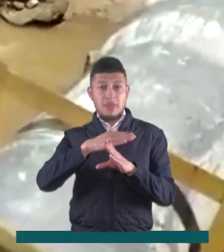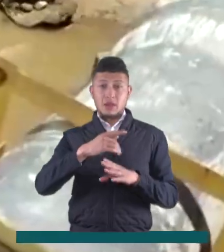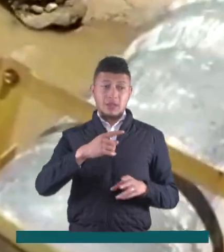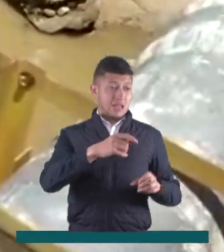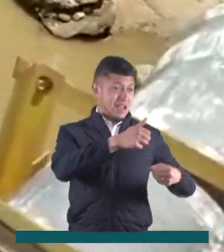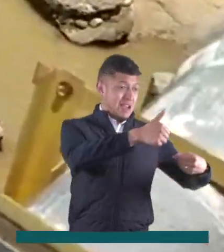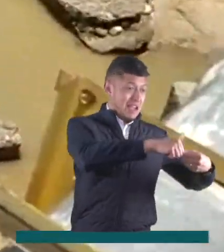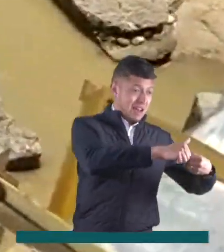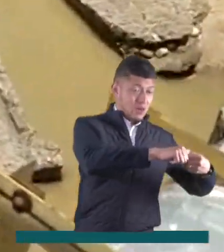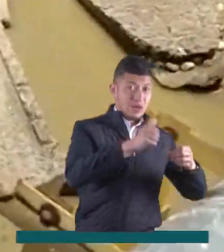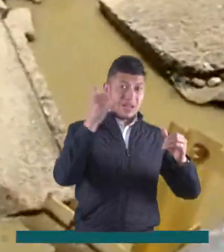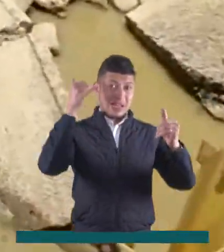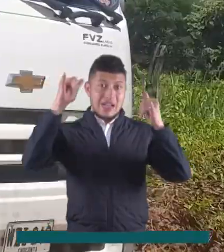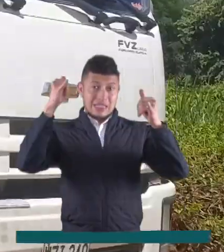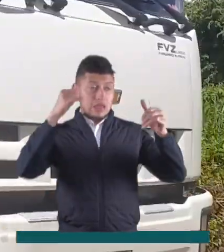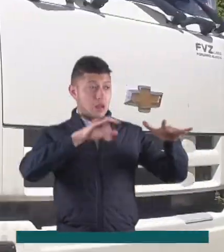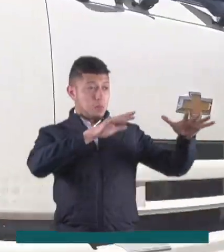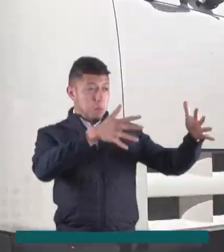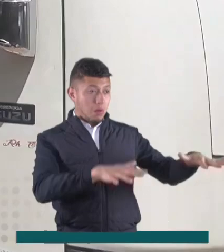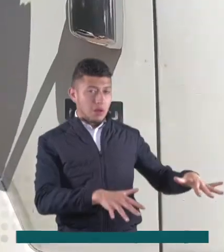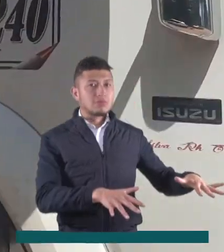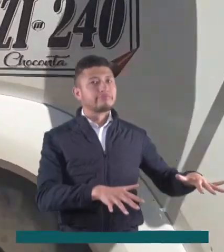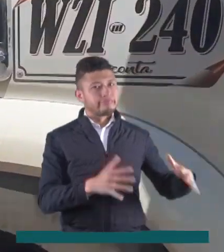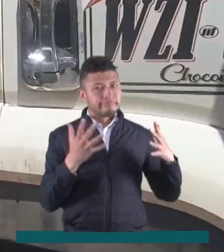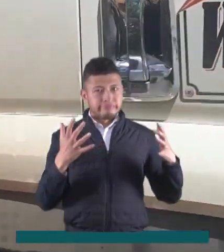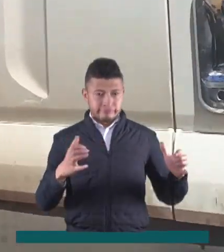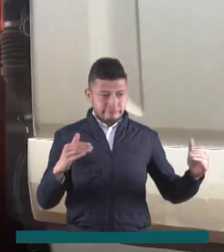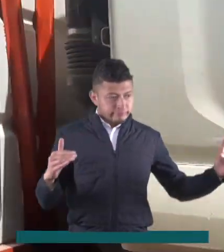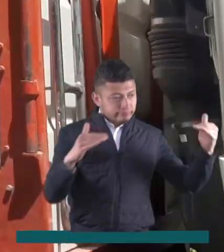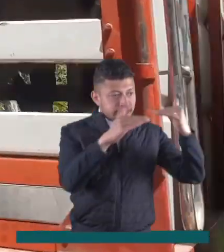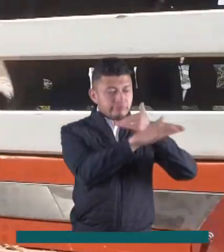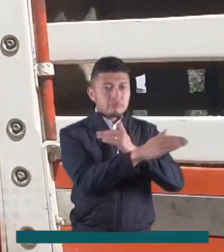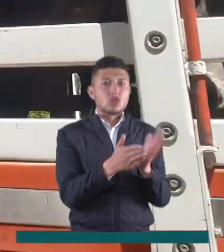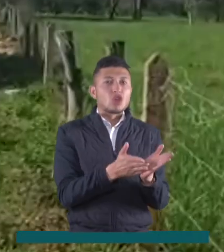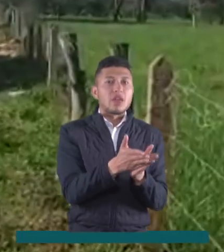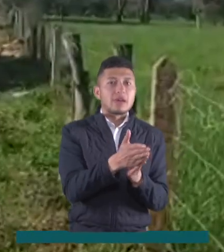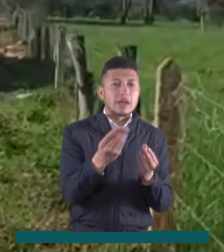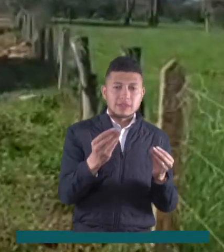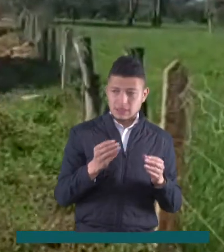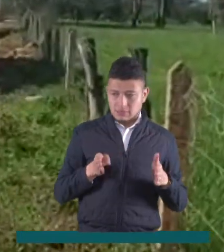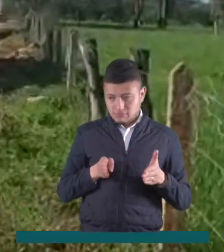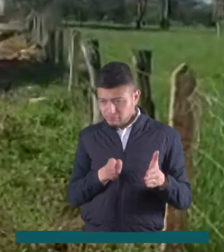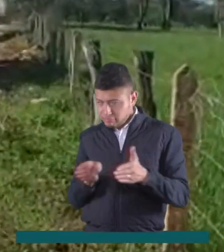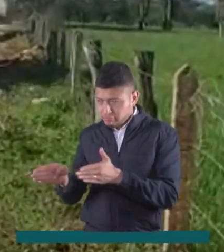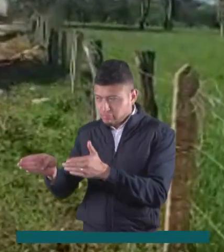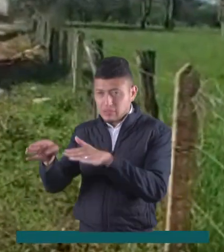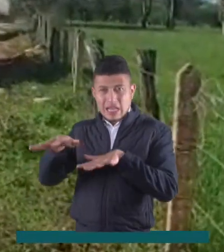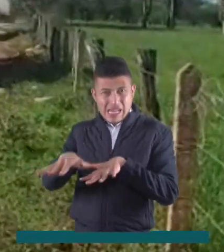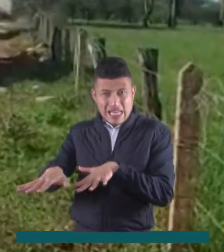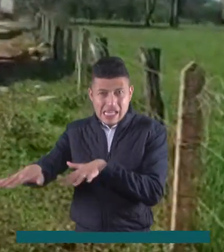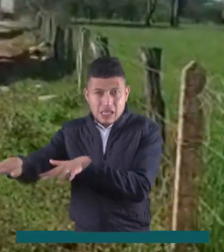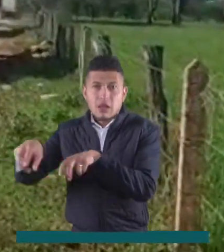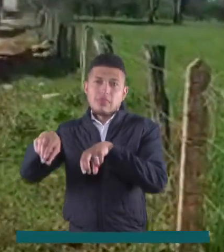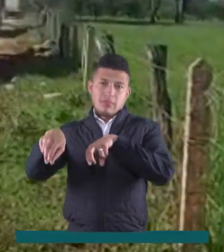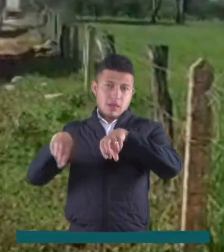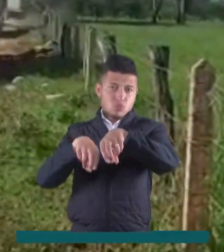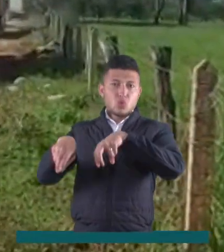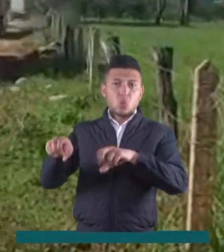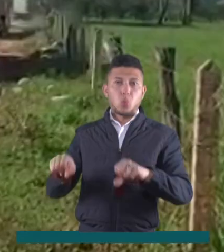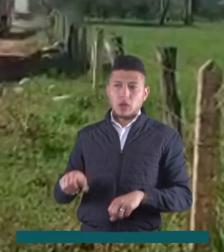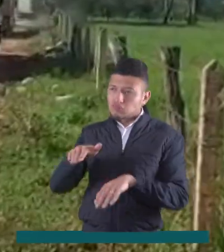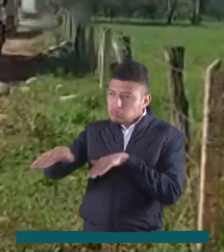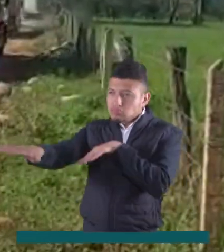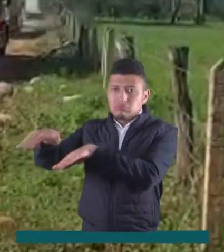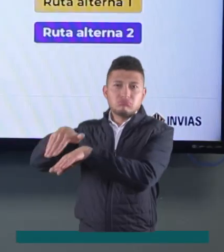incomunicando a Casanare con Arauca. Con el propósito de lograr mantener la conectividad vial se dispuso de dos tramos de trocha que permitieran a los transportadores